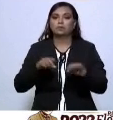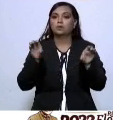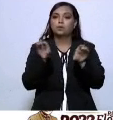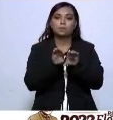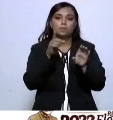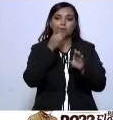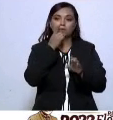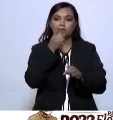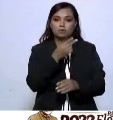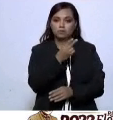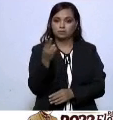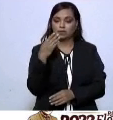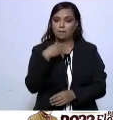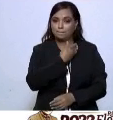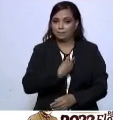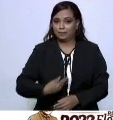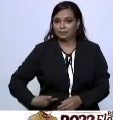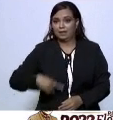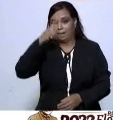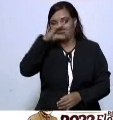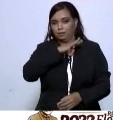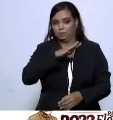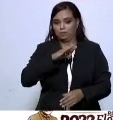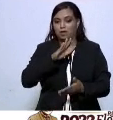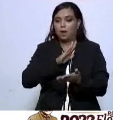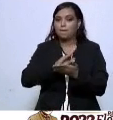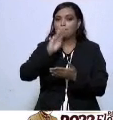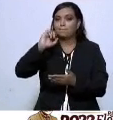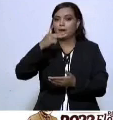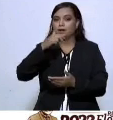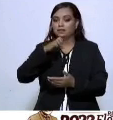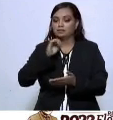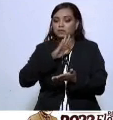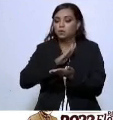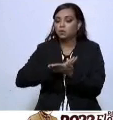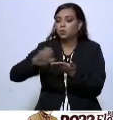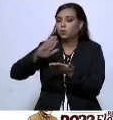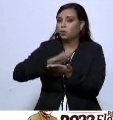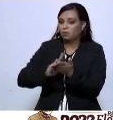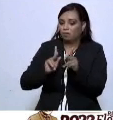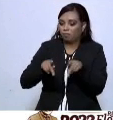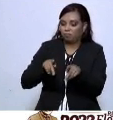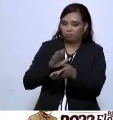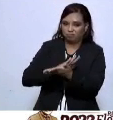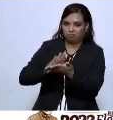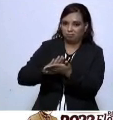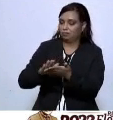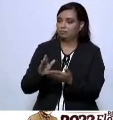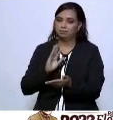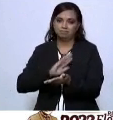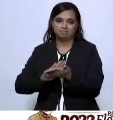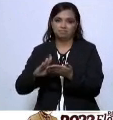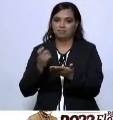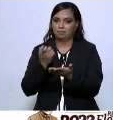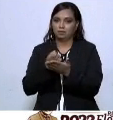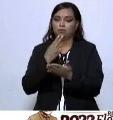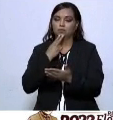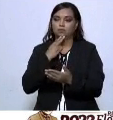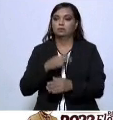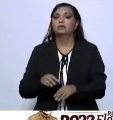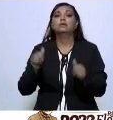instruyó usted, señor presidente, para tapar los baches. En coordinación con la Secretaría de la Defensa Nacional,